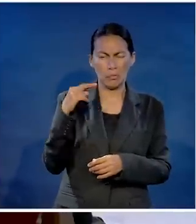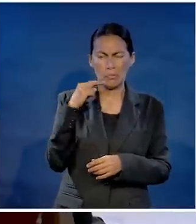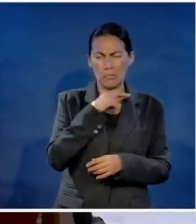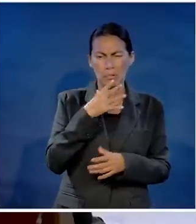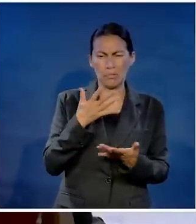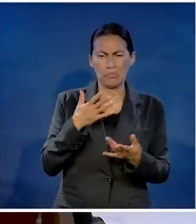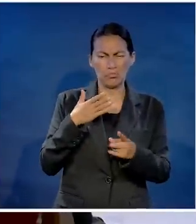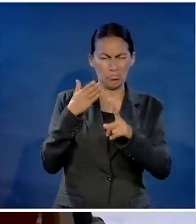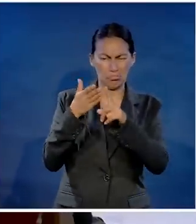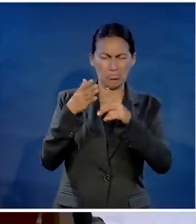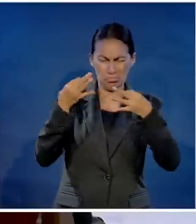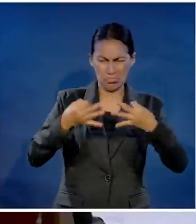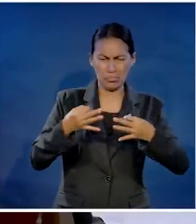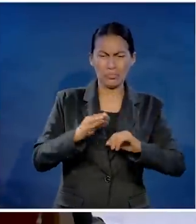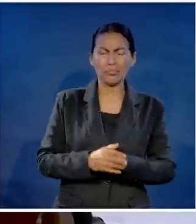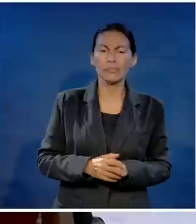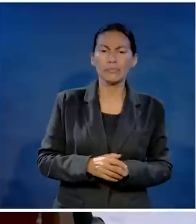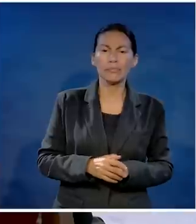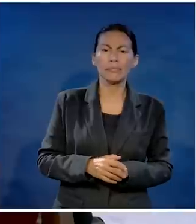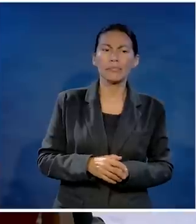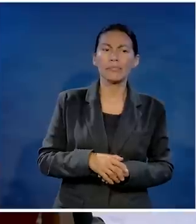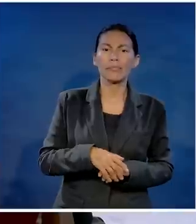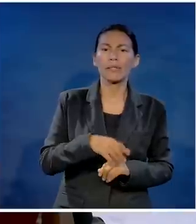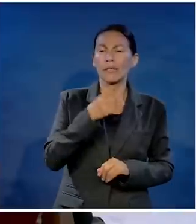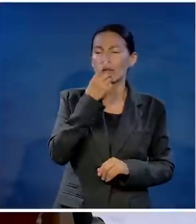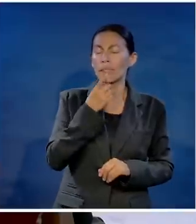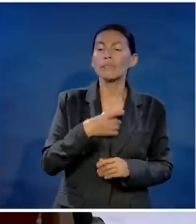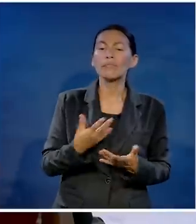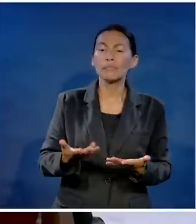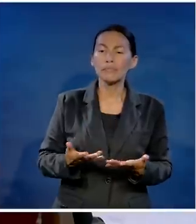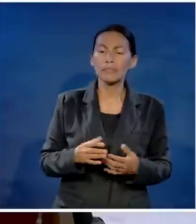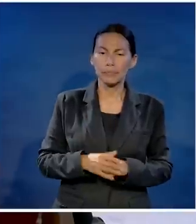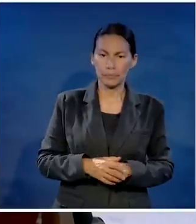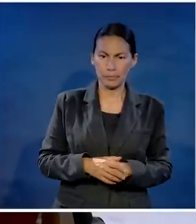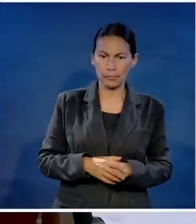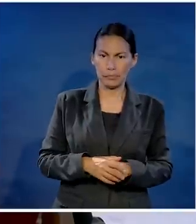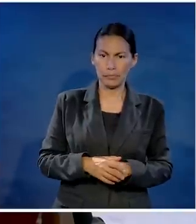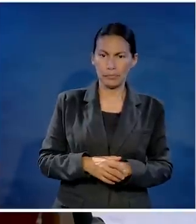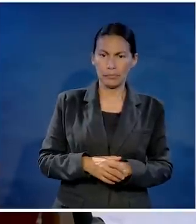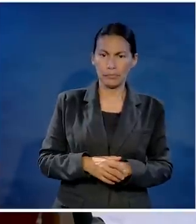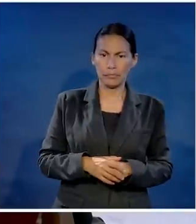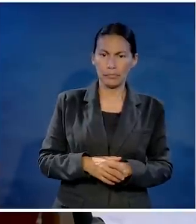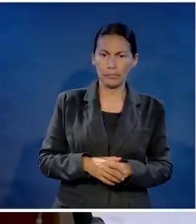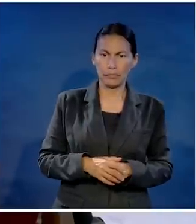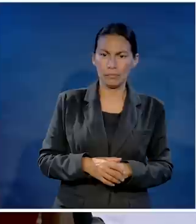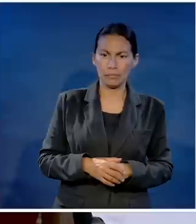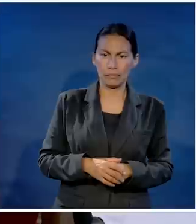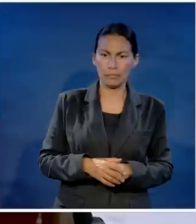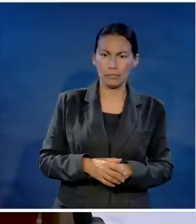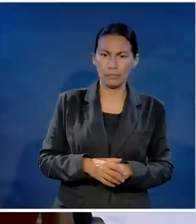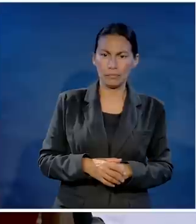muy práctico en la vida y muy directo, me dice, a ver, échame para acá el dato.